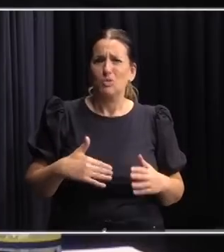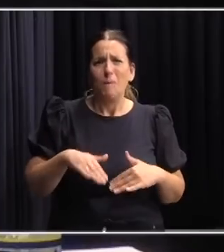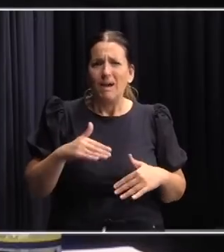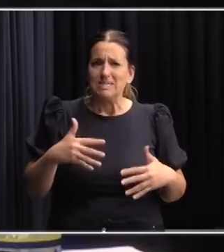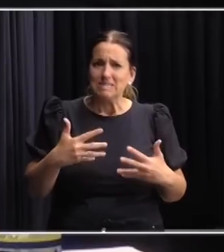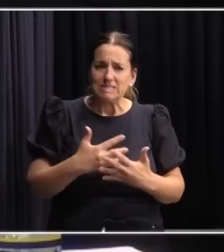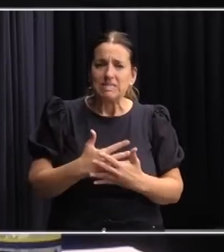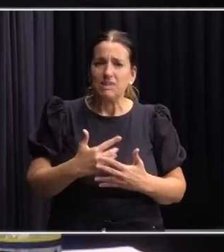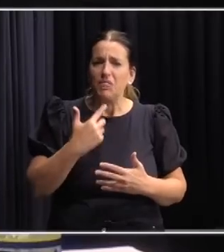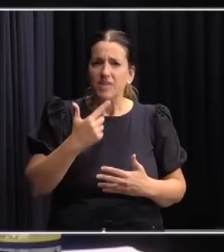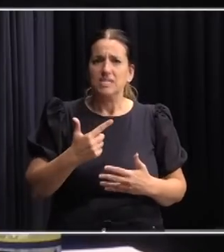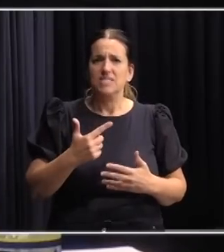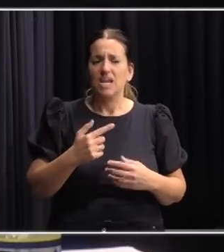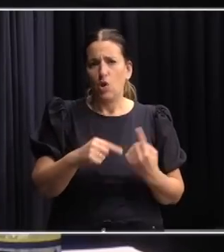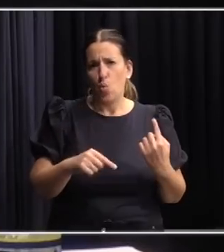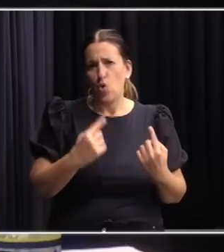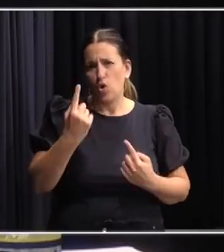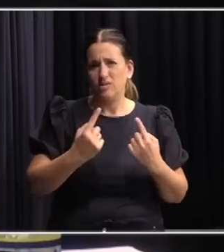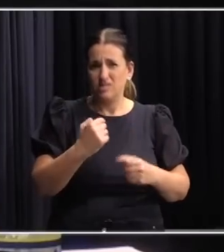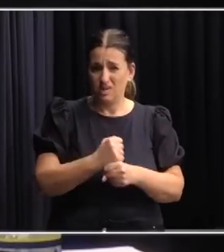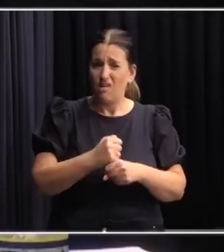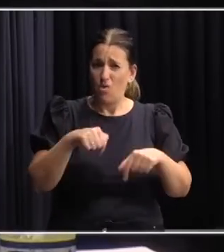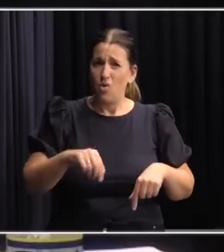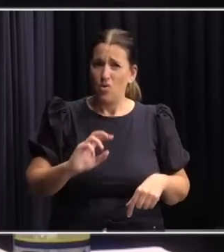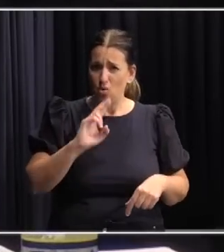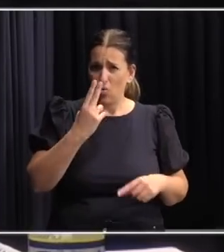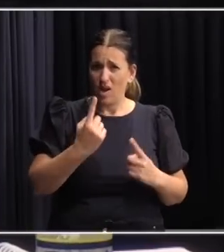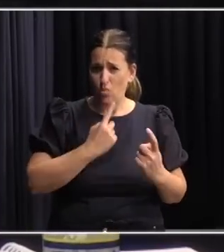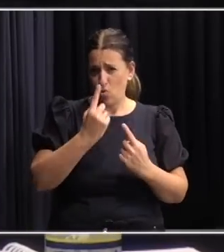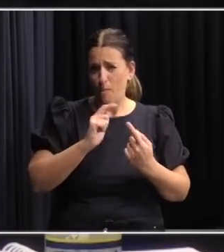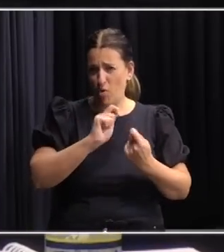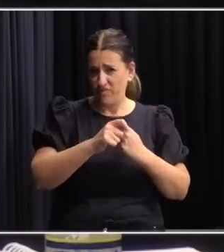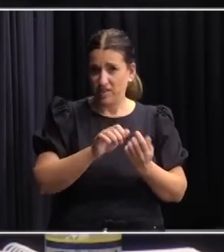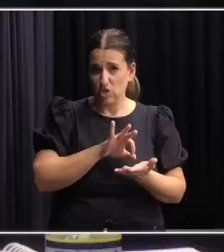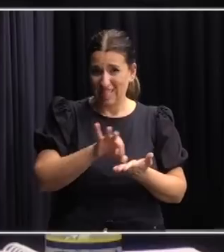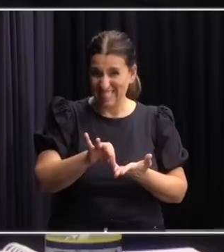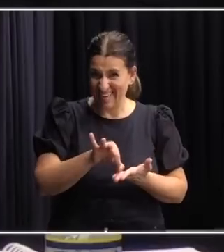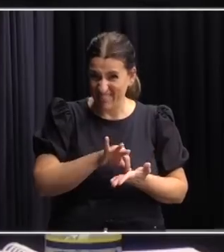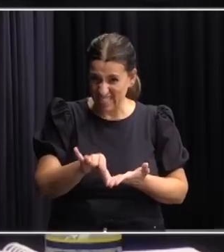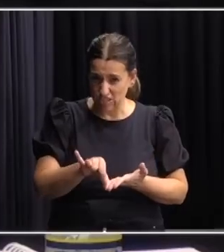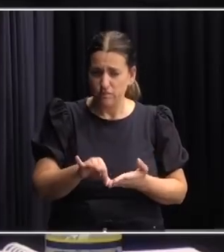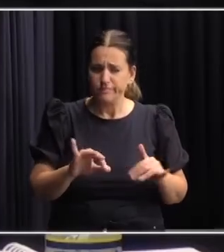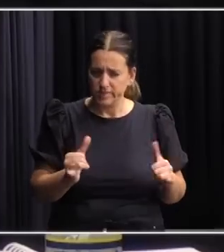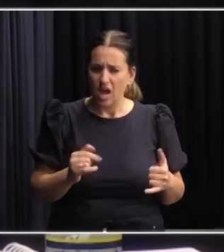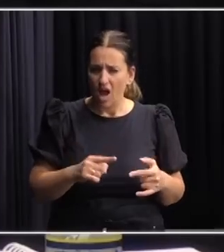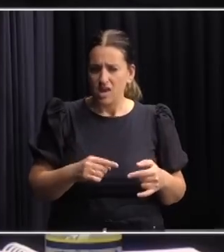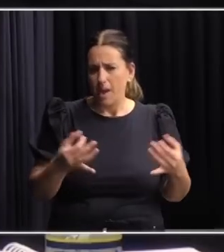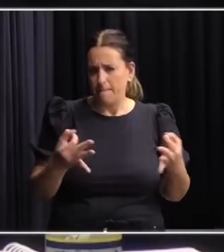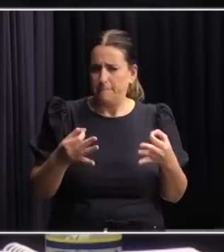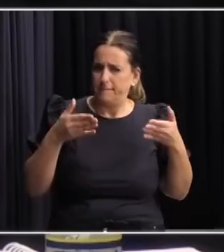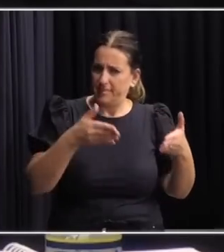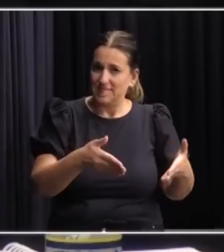toma en cuenta aquellos trabajos que hoy tienen en el Uruguay bonificaciones de servicios por lo tanto ya tienen un tratamiento especial